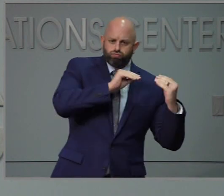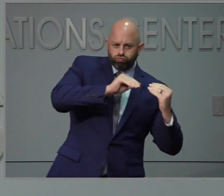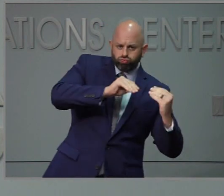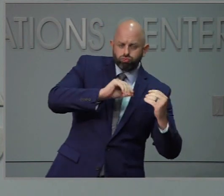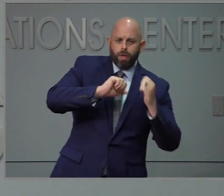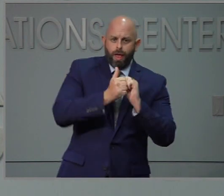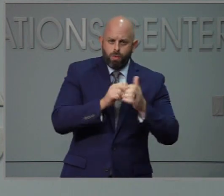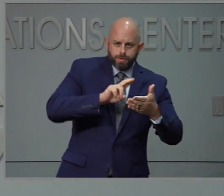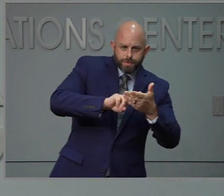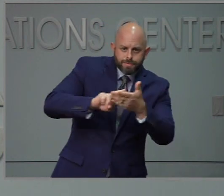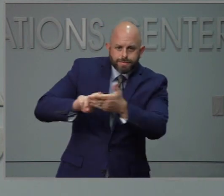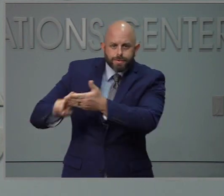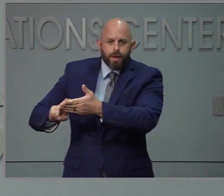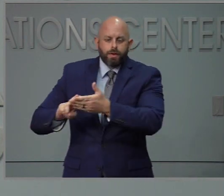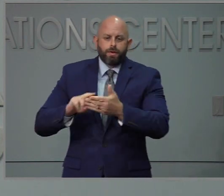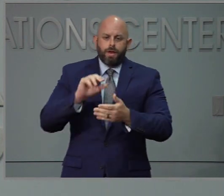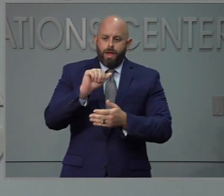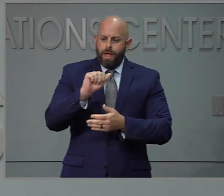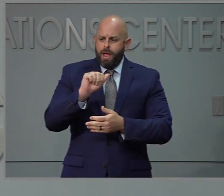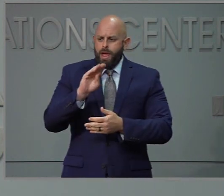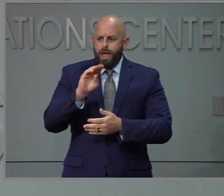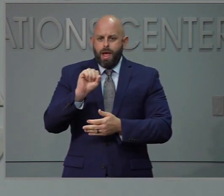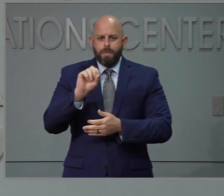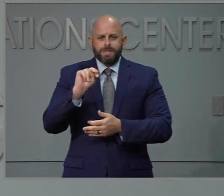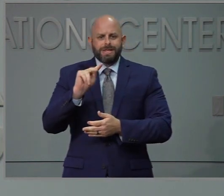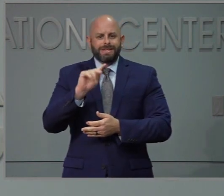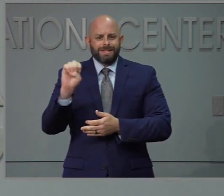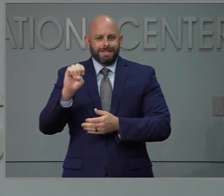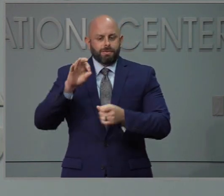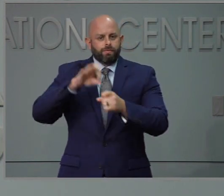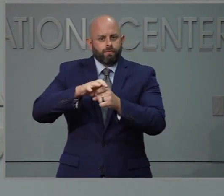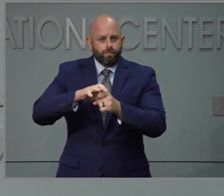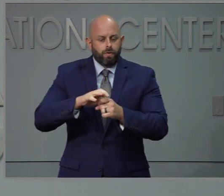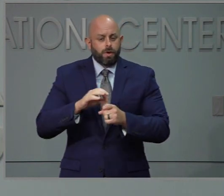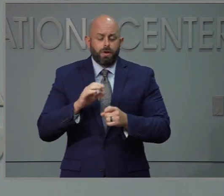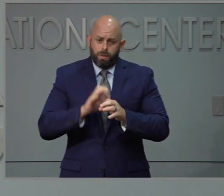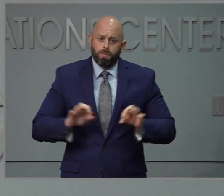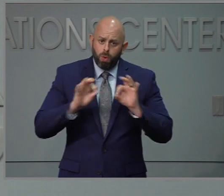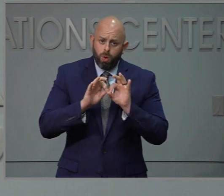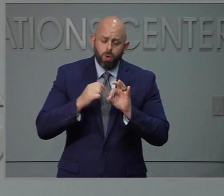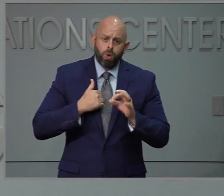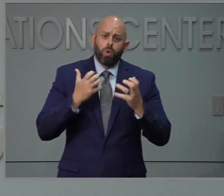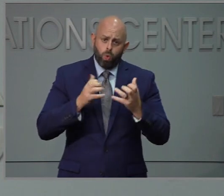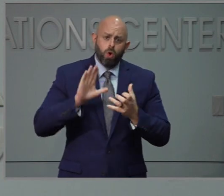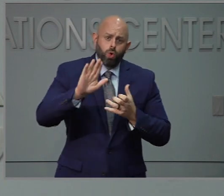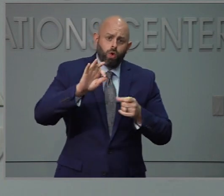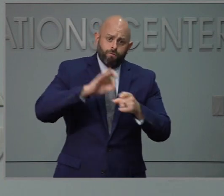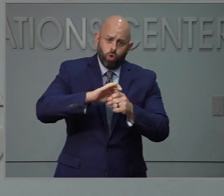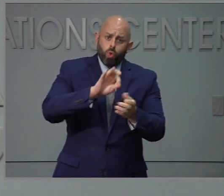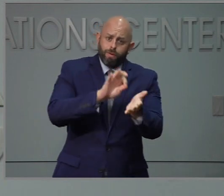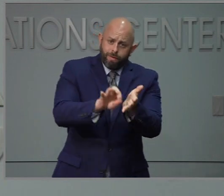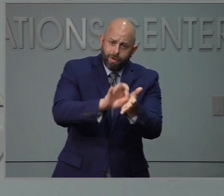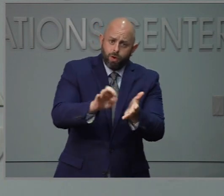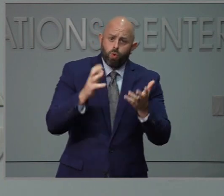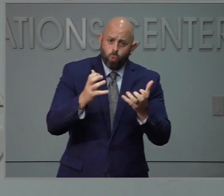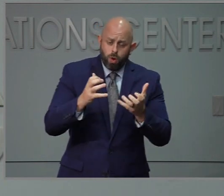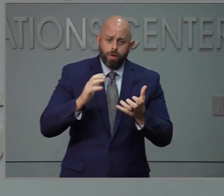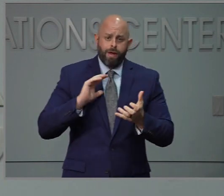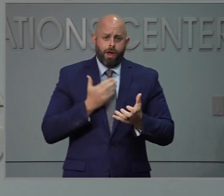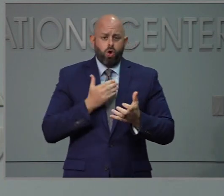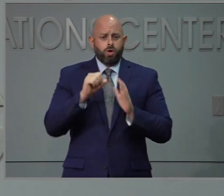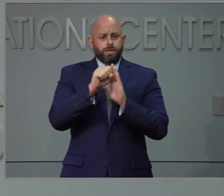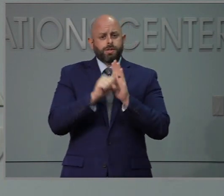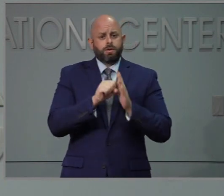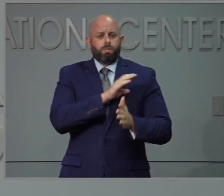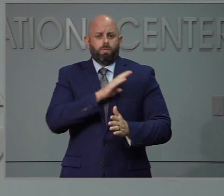mostrarle a la gente cómo puede votar. Creo que esto es importante queremos que todos los votos sean legales y cuenten y vamos a hacer todo lo posible para